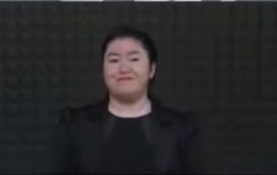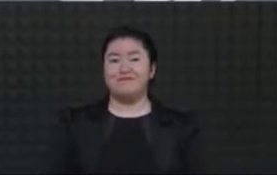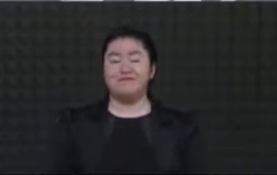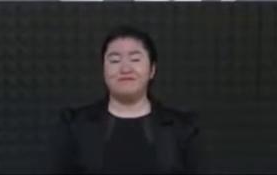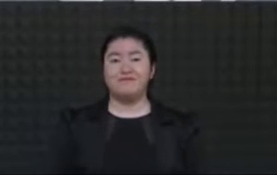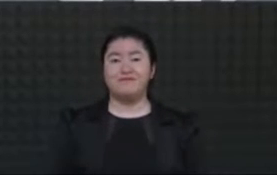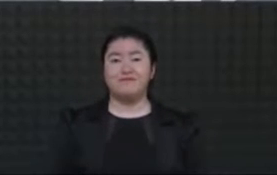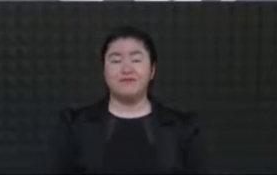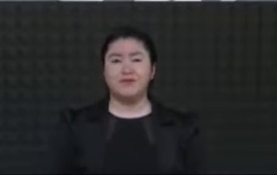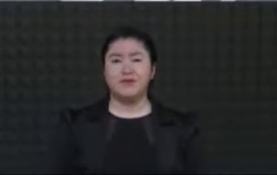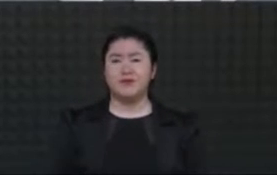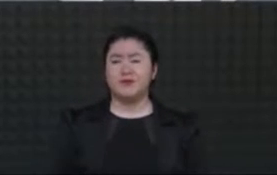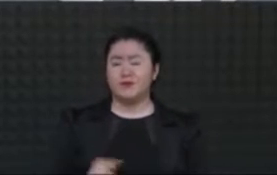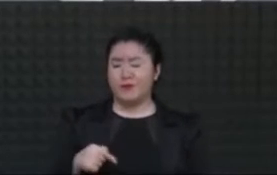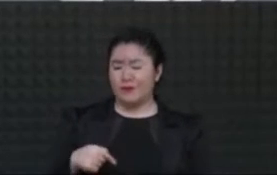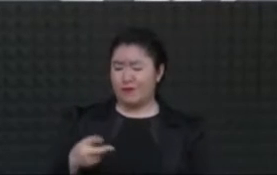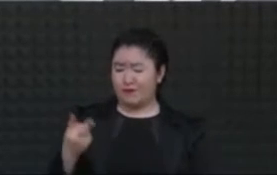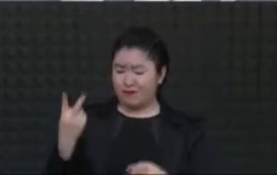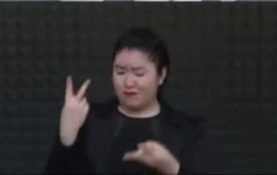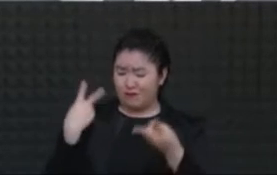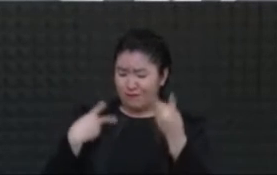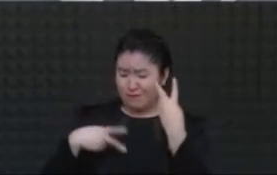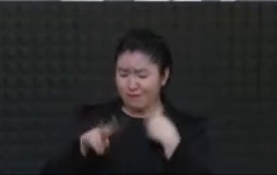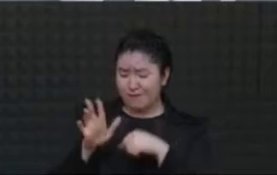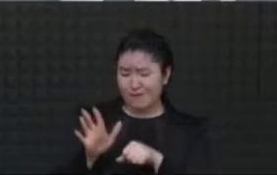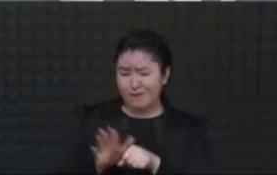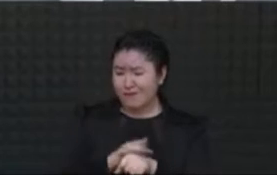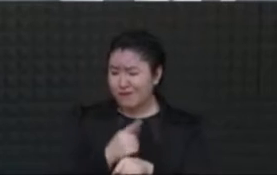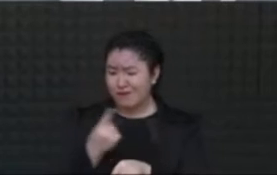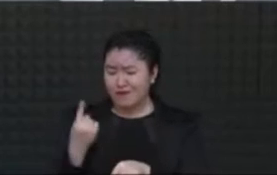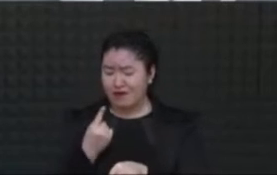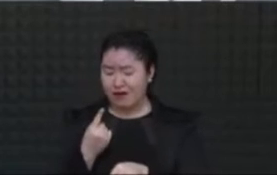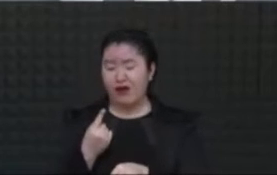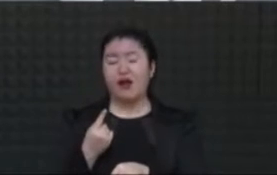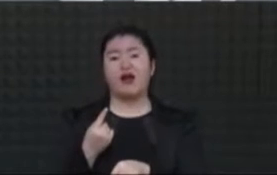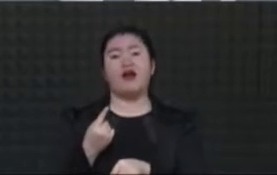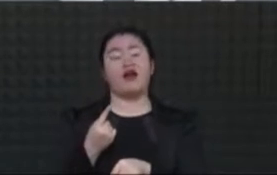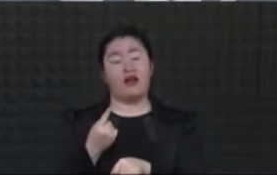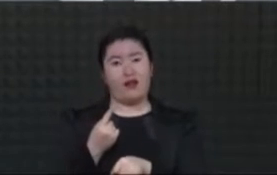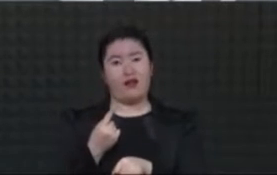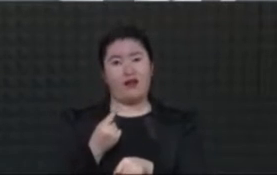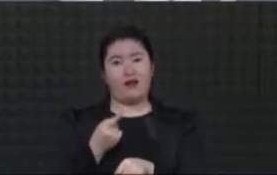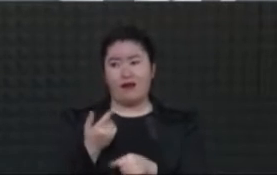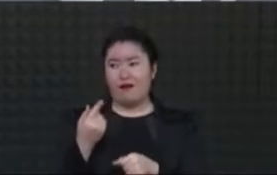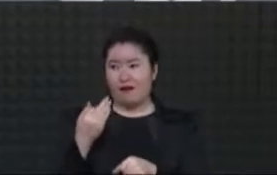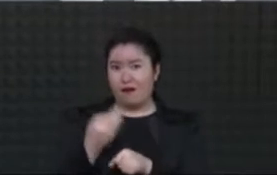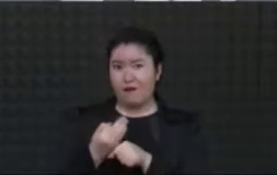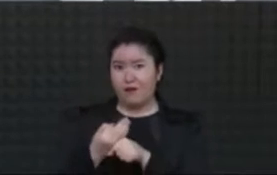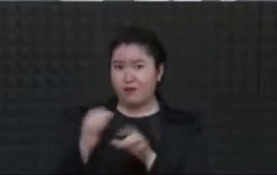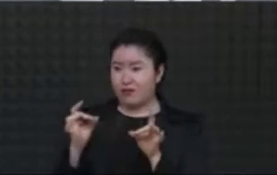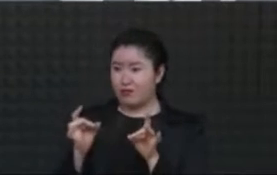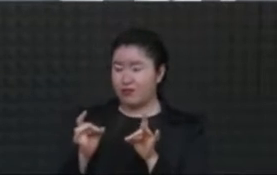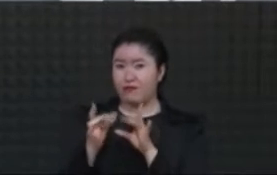cosas que están pasando y que era necesario que pasaran. Yo vengo primero como mujer,